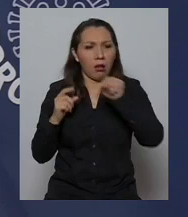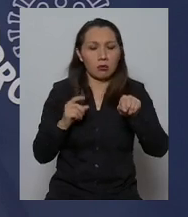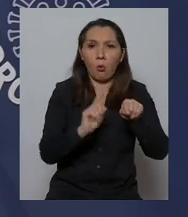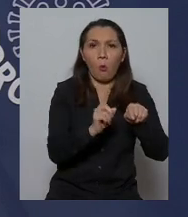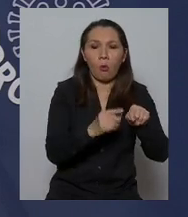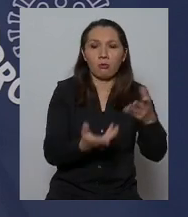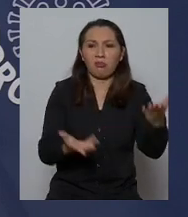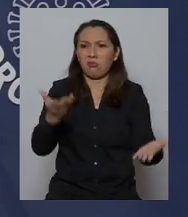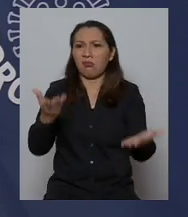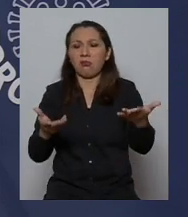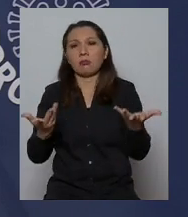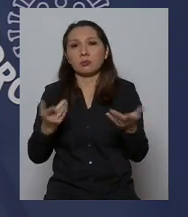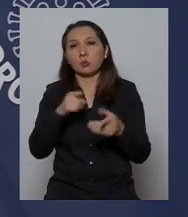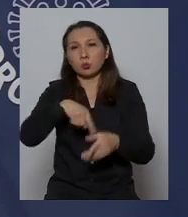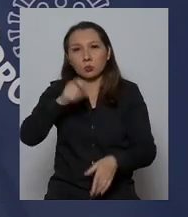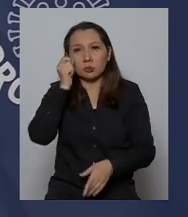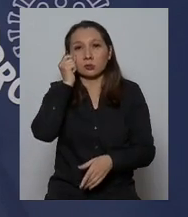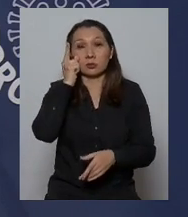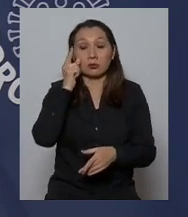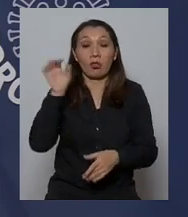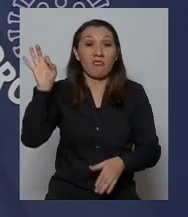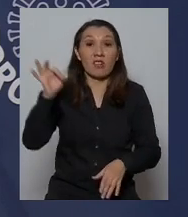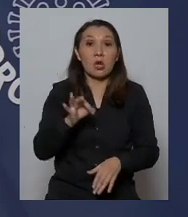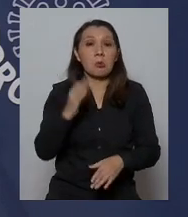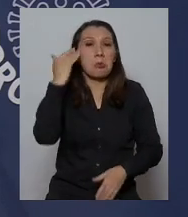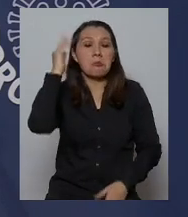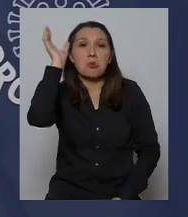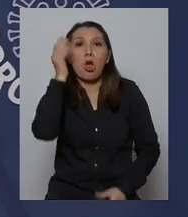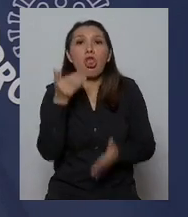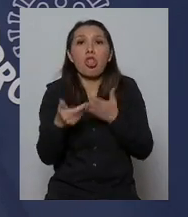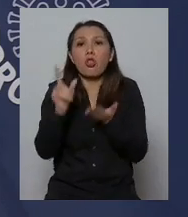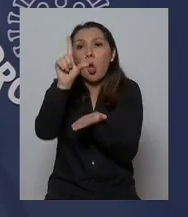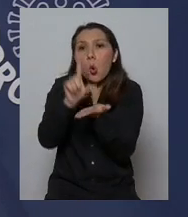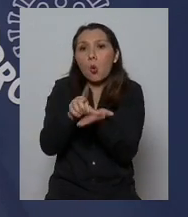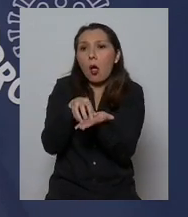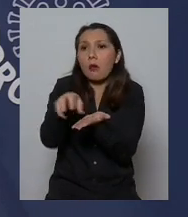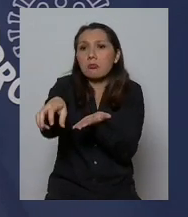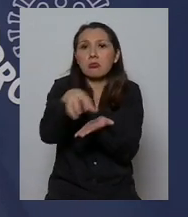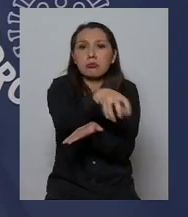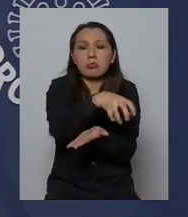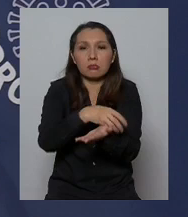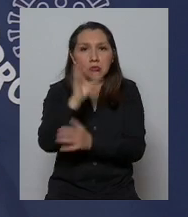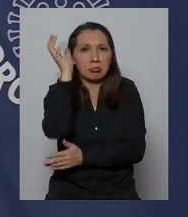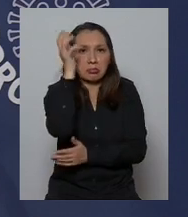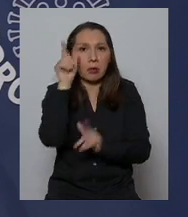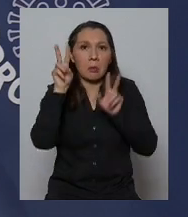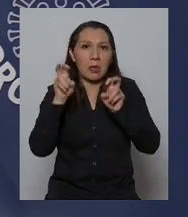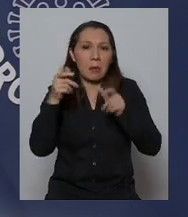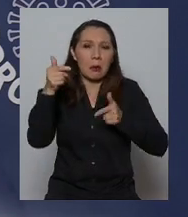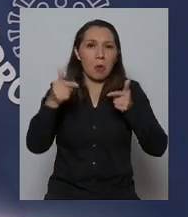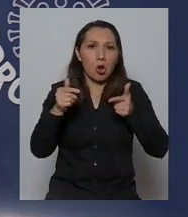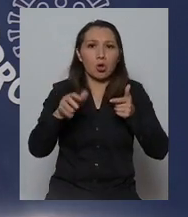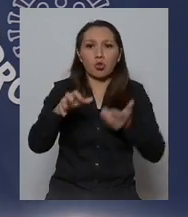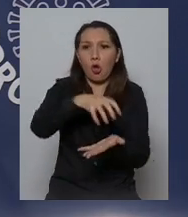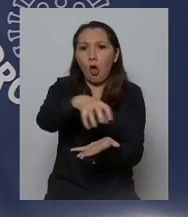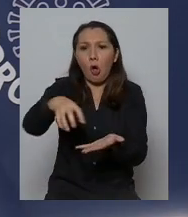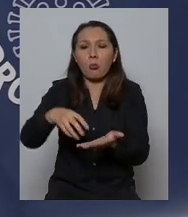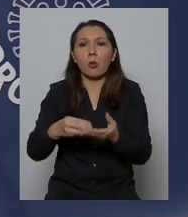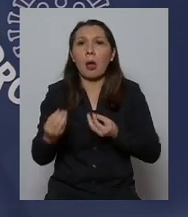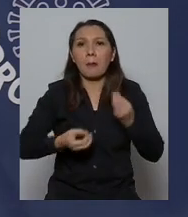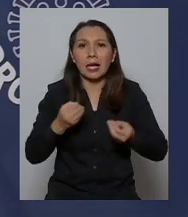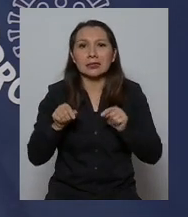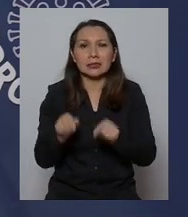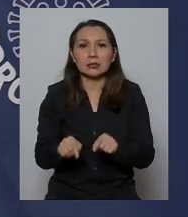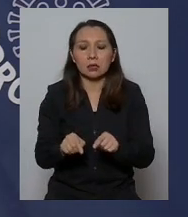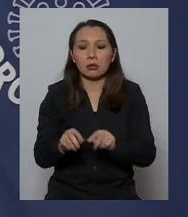porque ustedes entienden el virus no sabe de nuestra distribución política en comunas y pasa